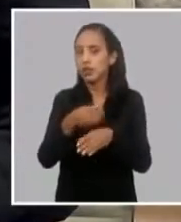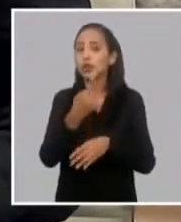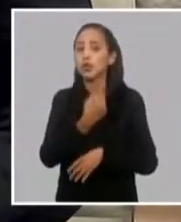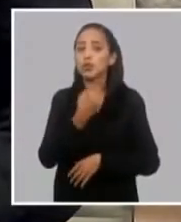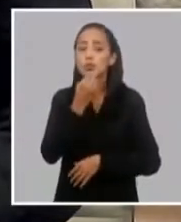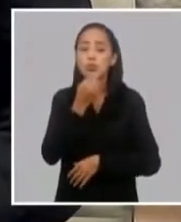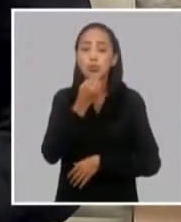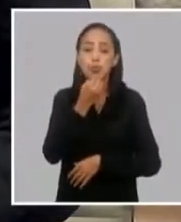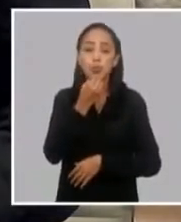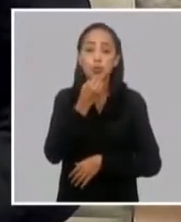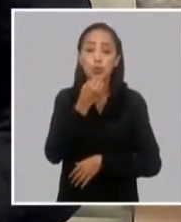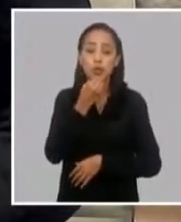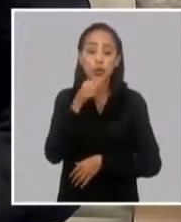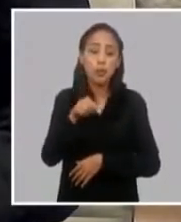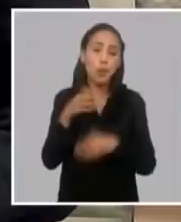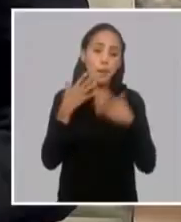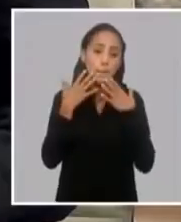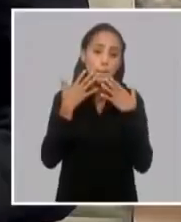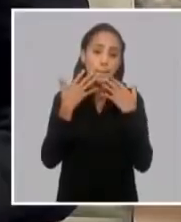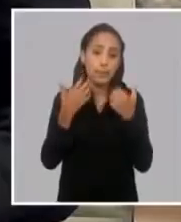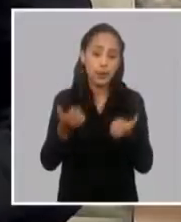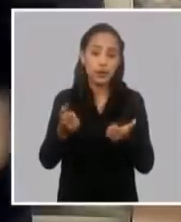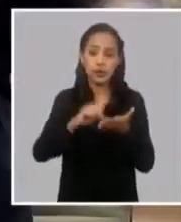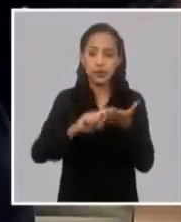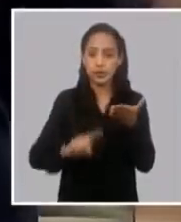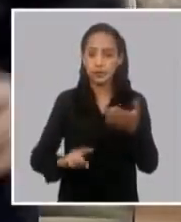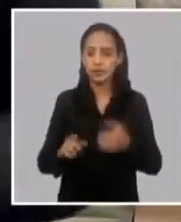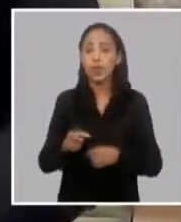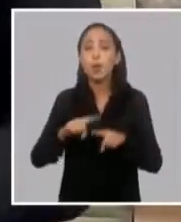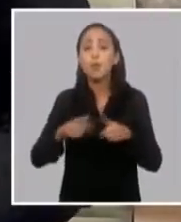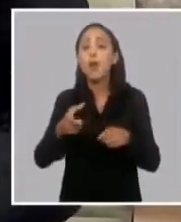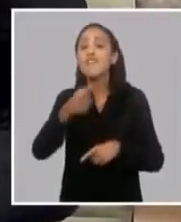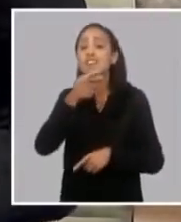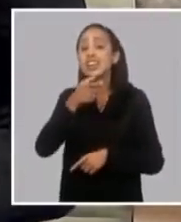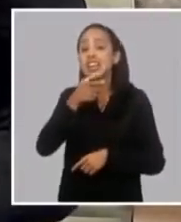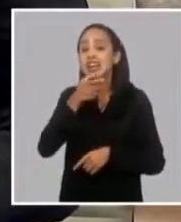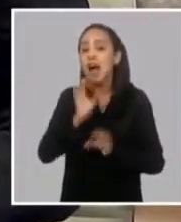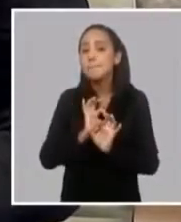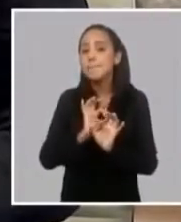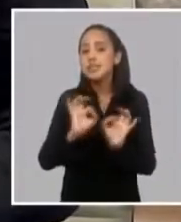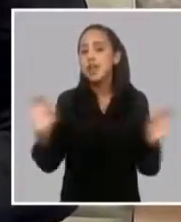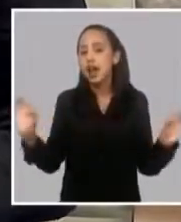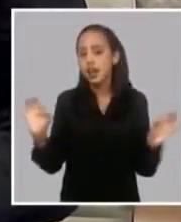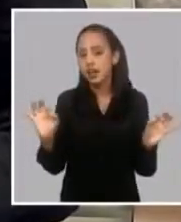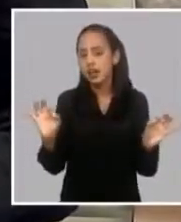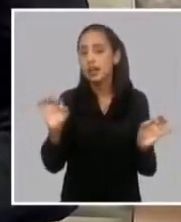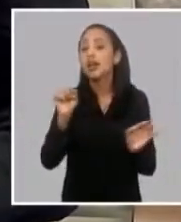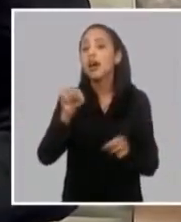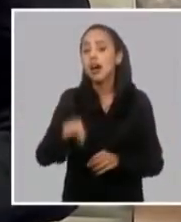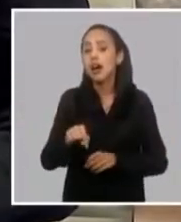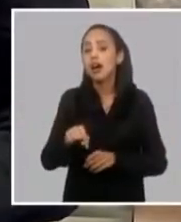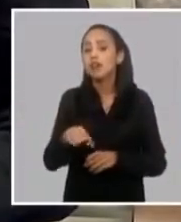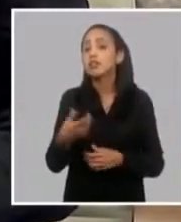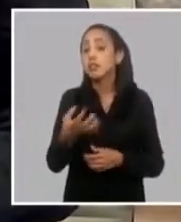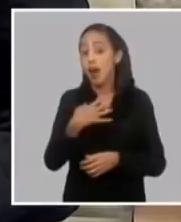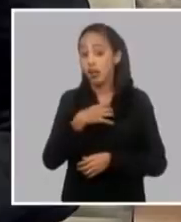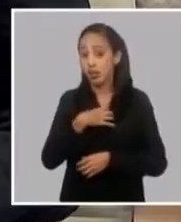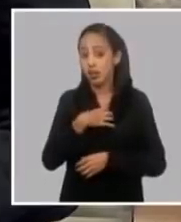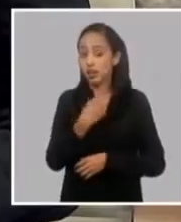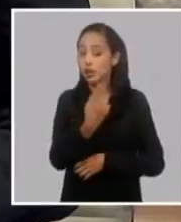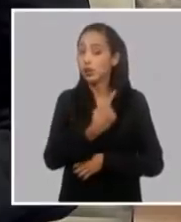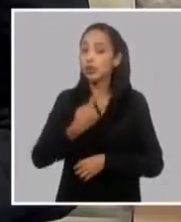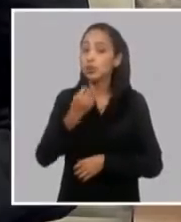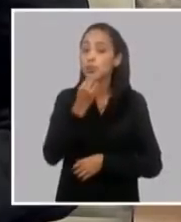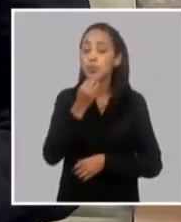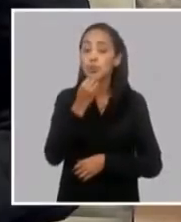adquirir, sobre todo hay un nivel importante que es por baterías, son unas baterías especiales, que se van a adquirir y nos